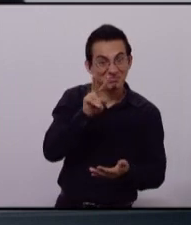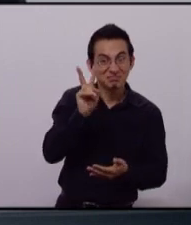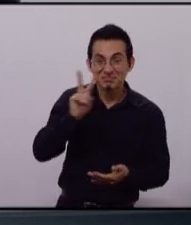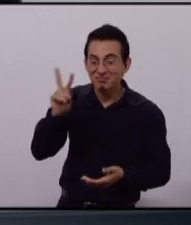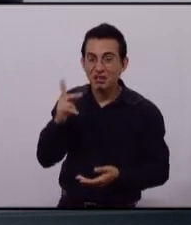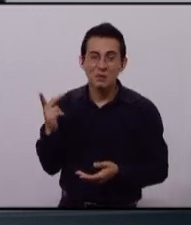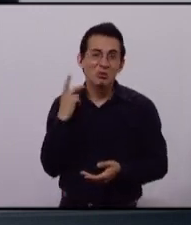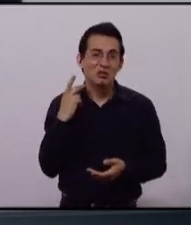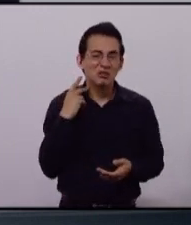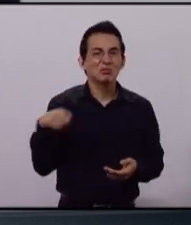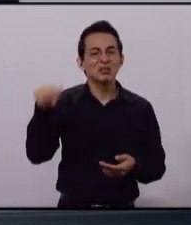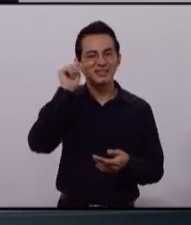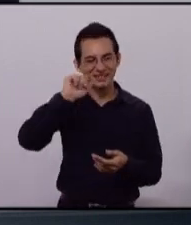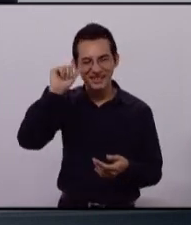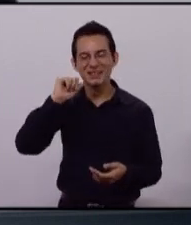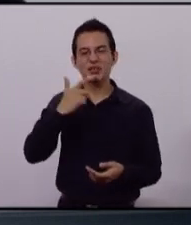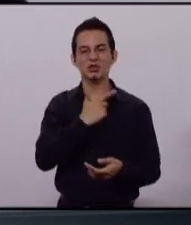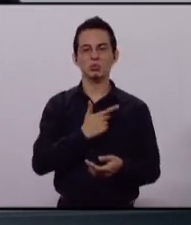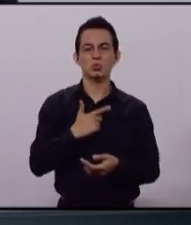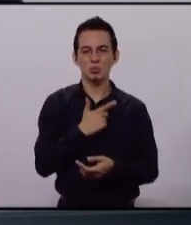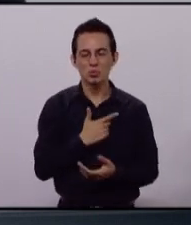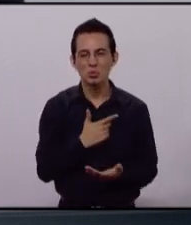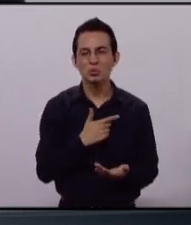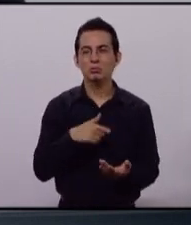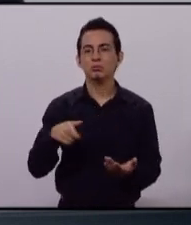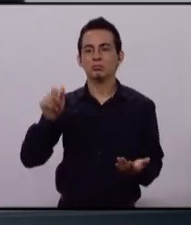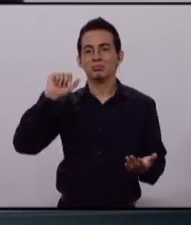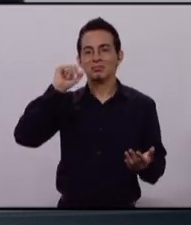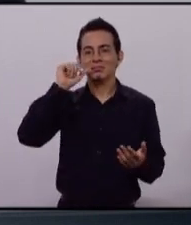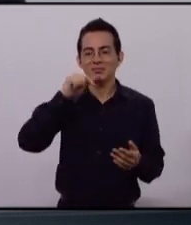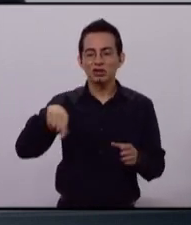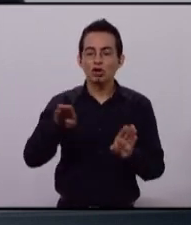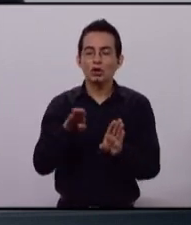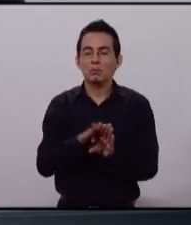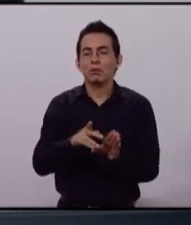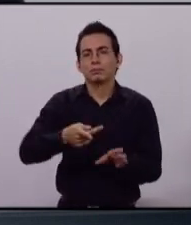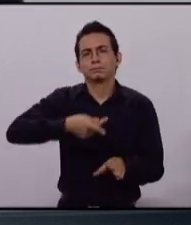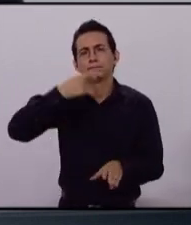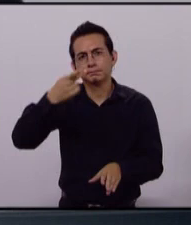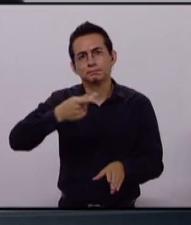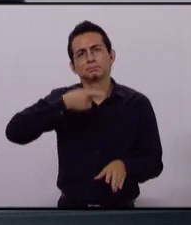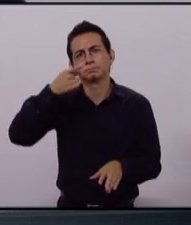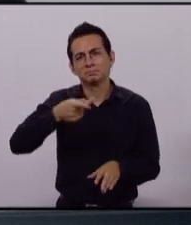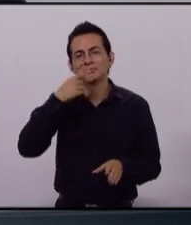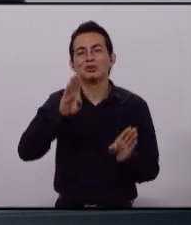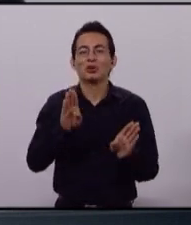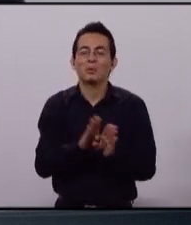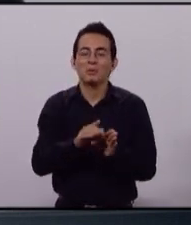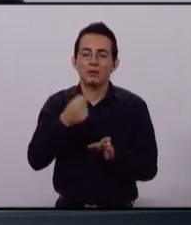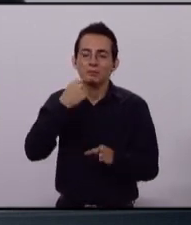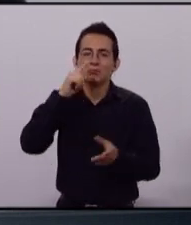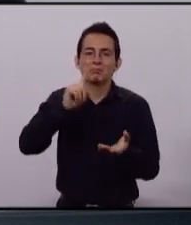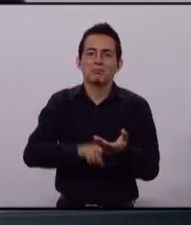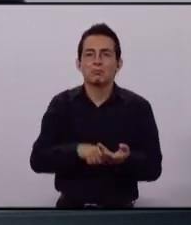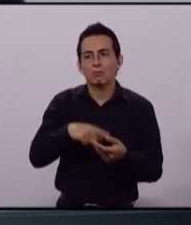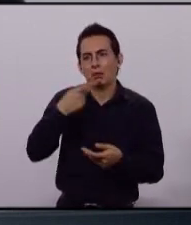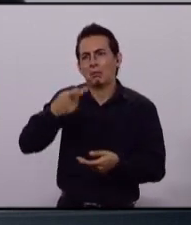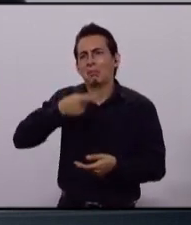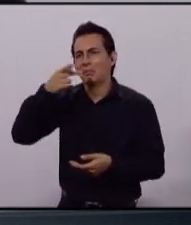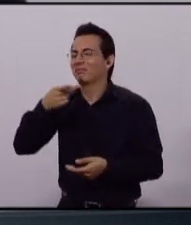a llevar y llenar latas y latas de saliva. Aquí ya no, ya no eres igual,